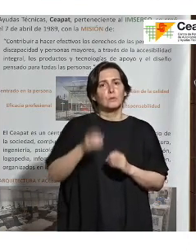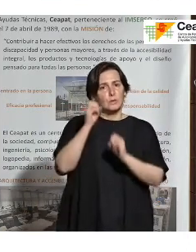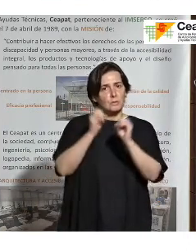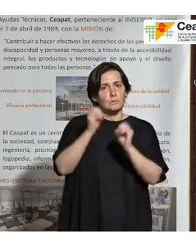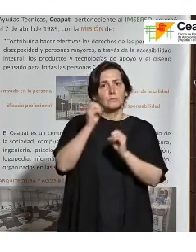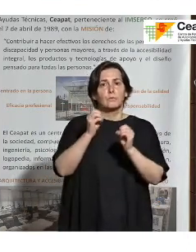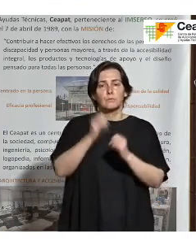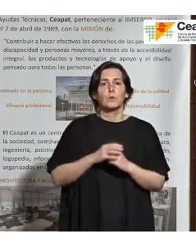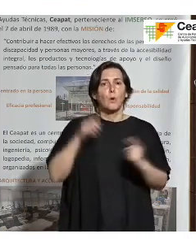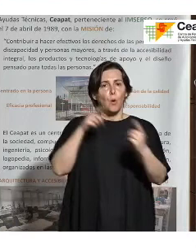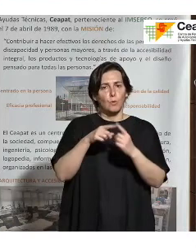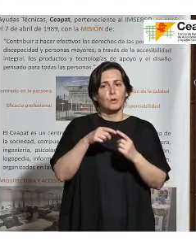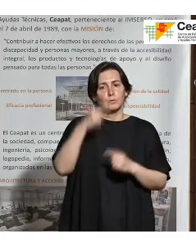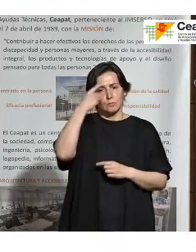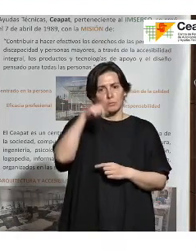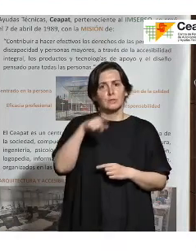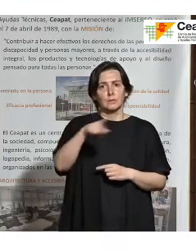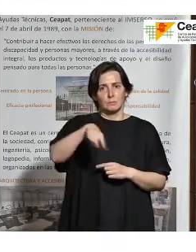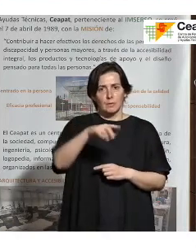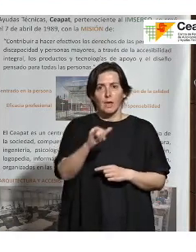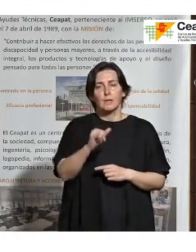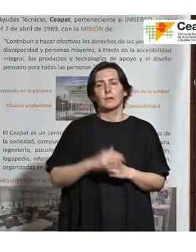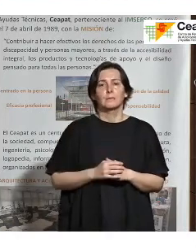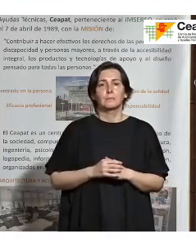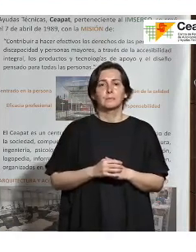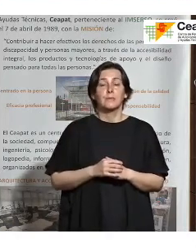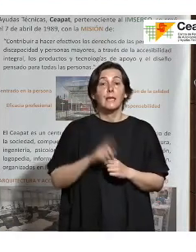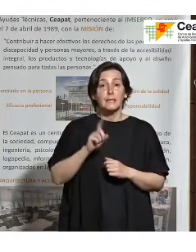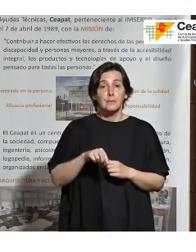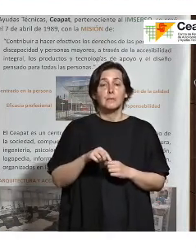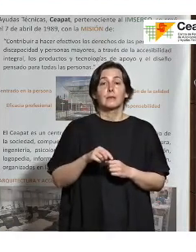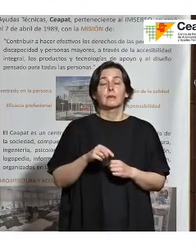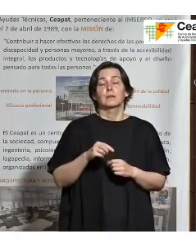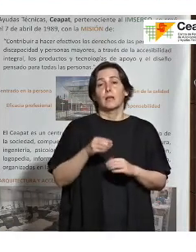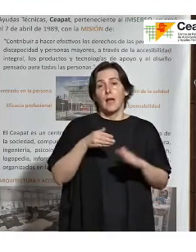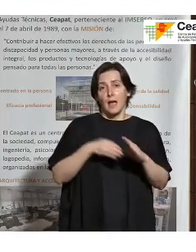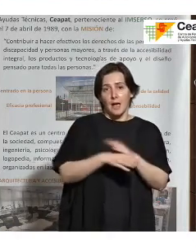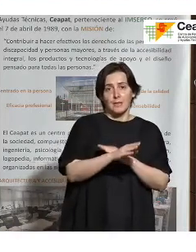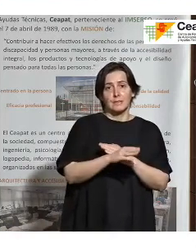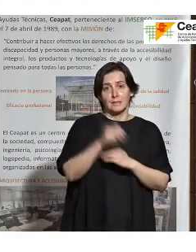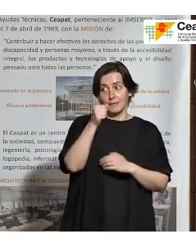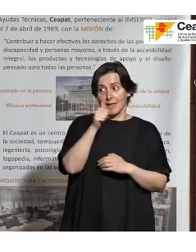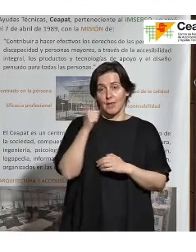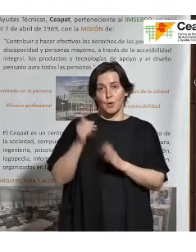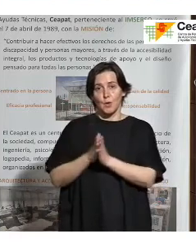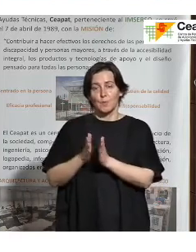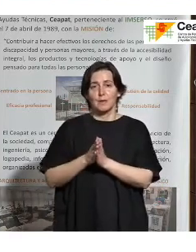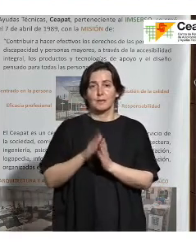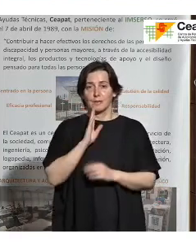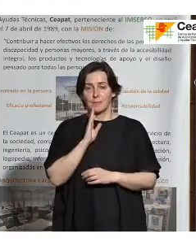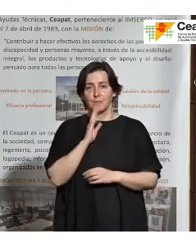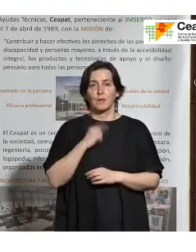importante para tenerlos en cuenta. Por supuesto, todo el componente de accesibilidad que ya Alejandro nos ha comentado. Yo haré algunas